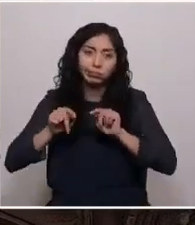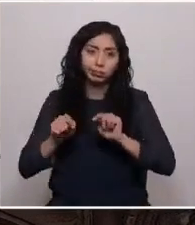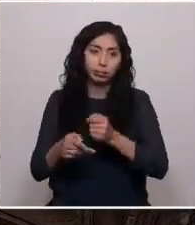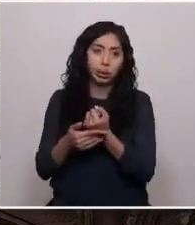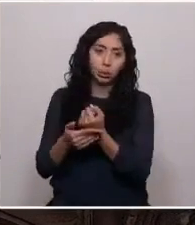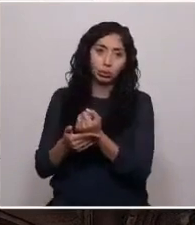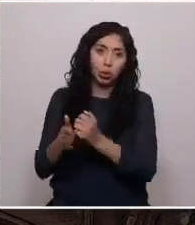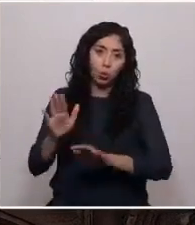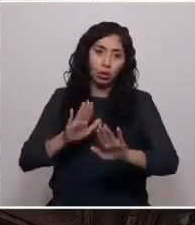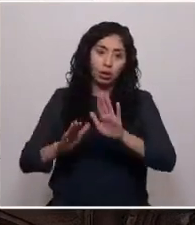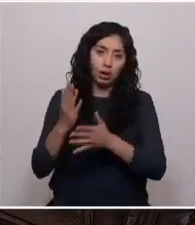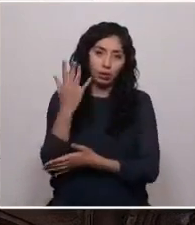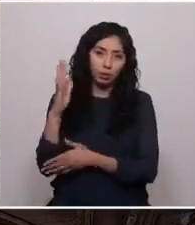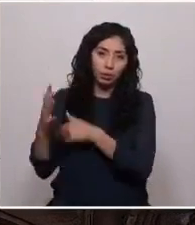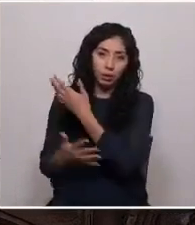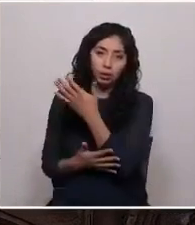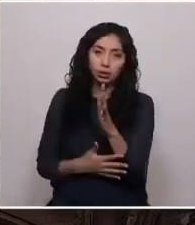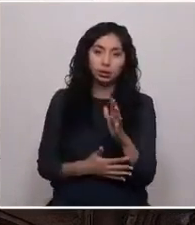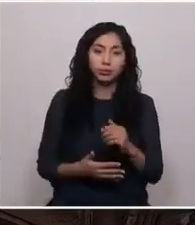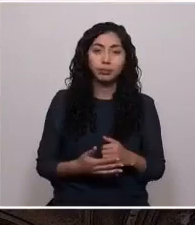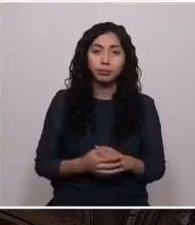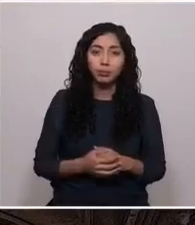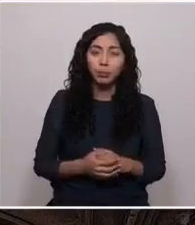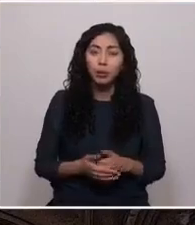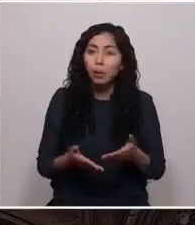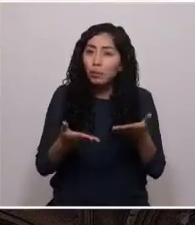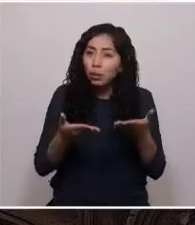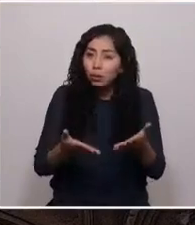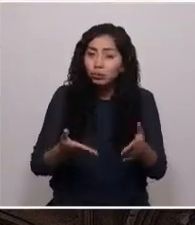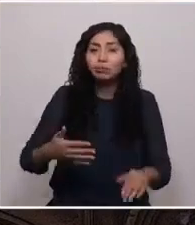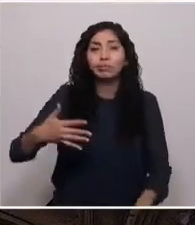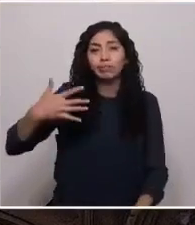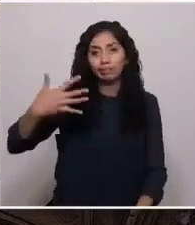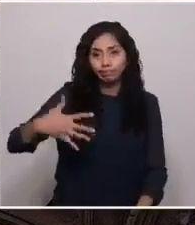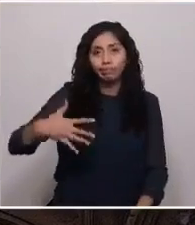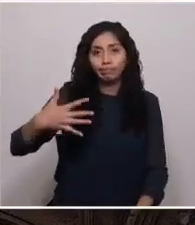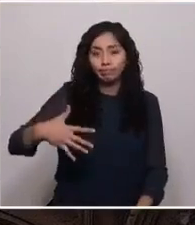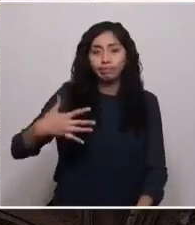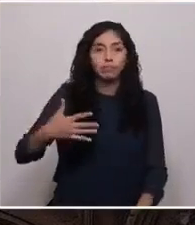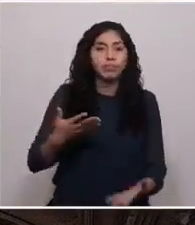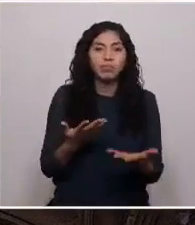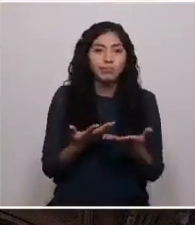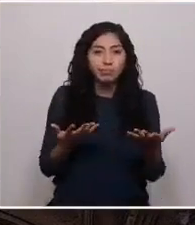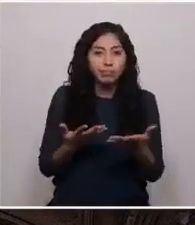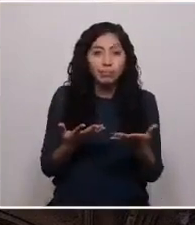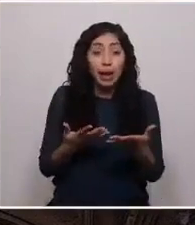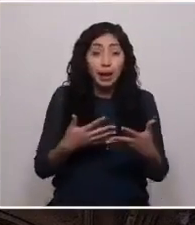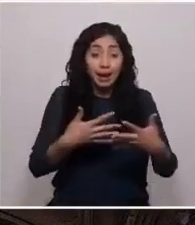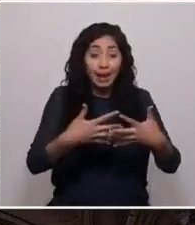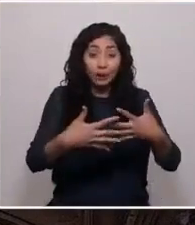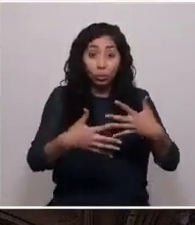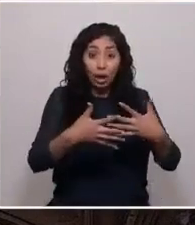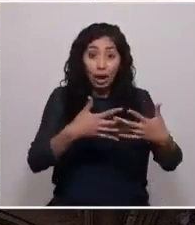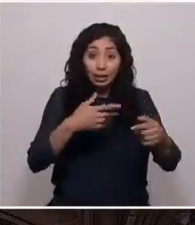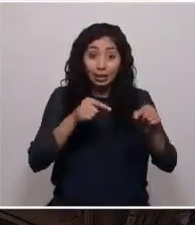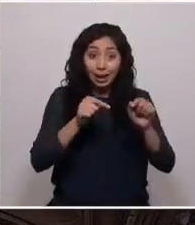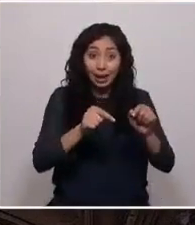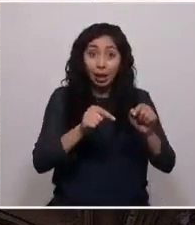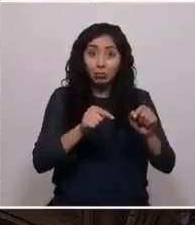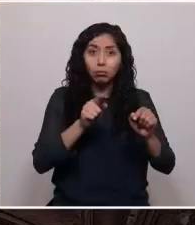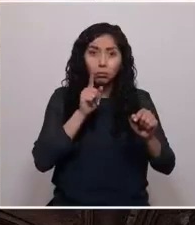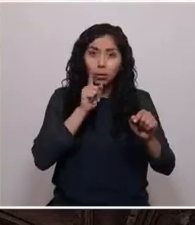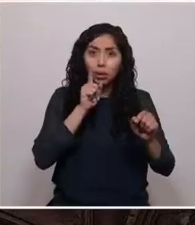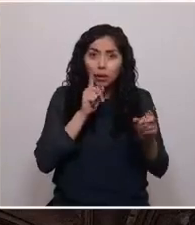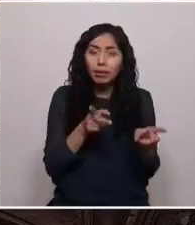Por ello, es imprescindible establecer que la naturaleza sea sujeto de derechos